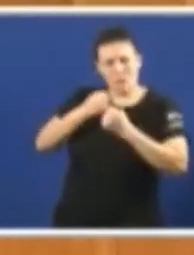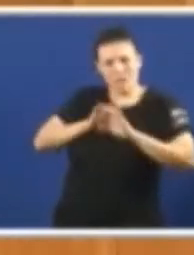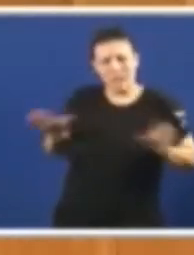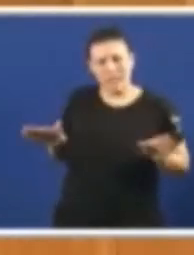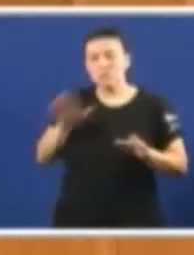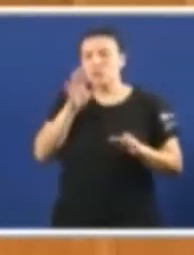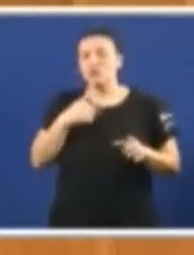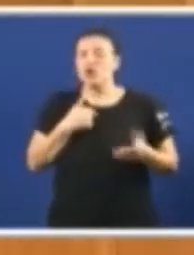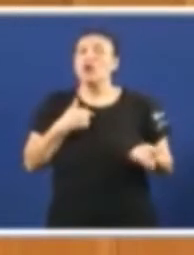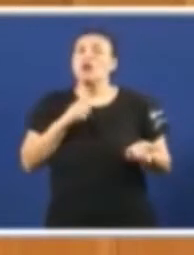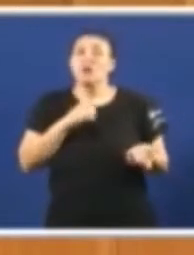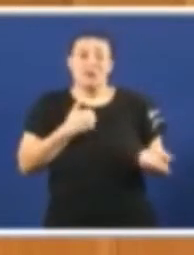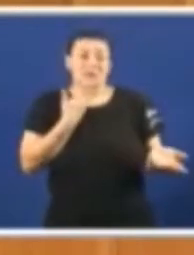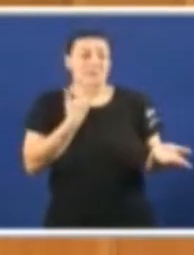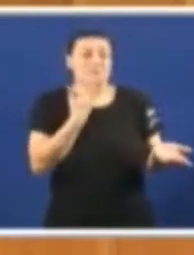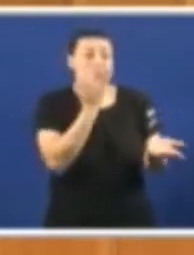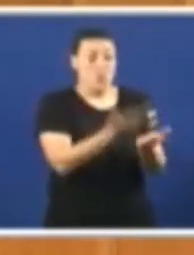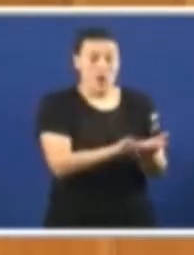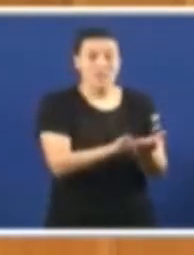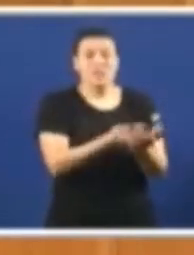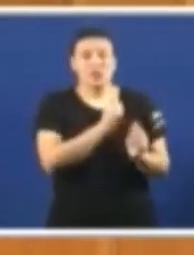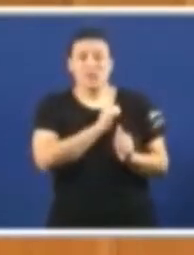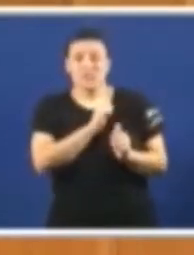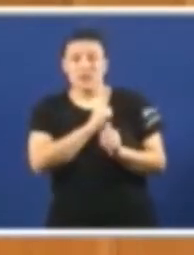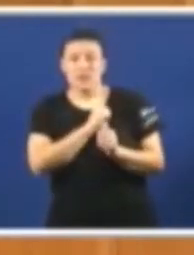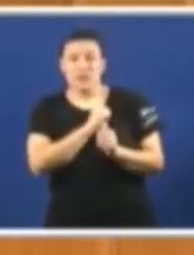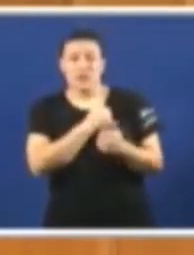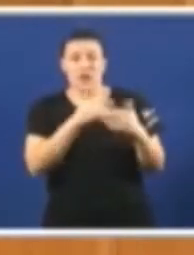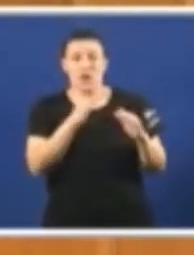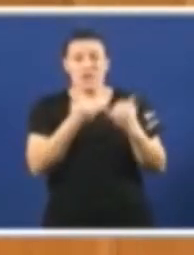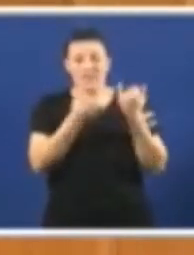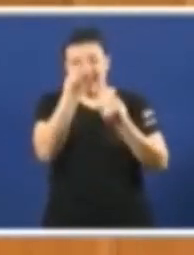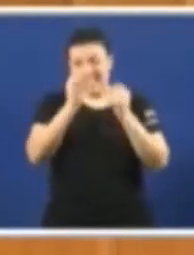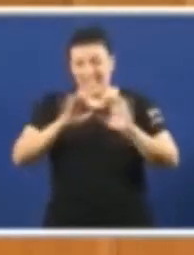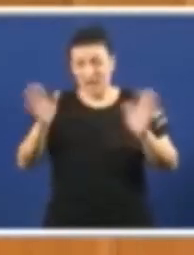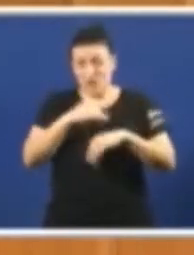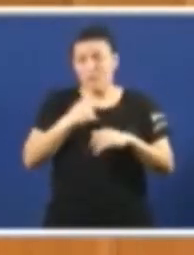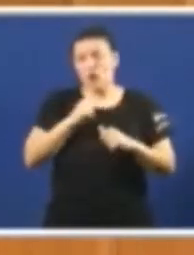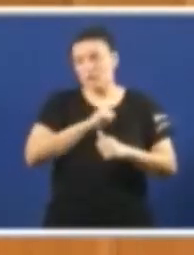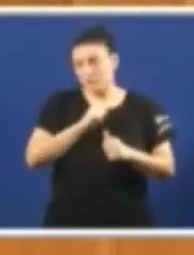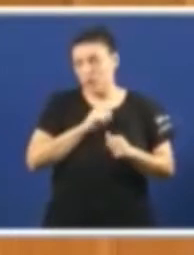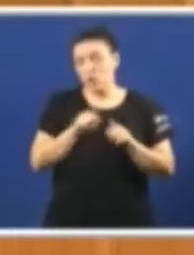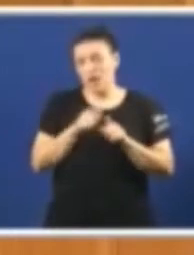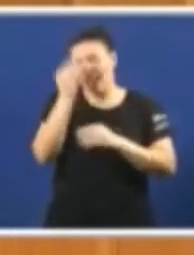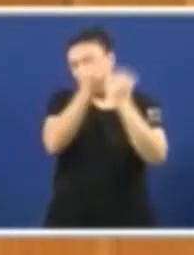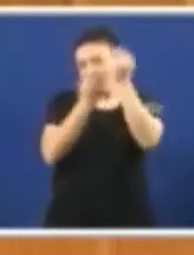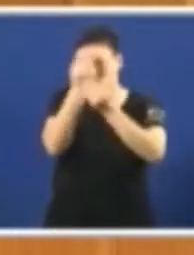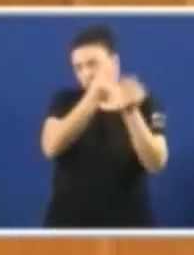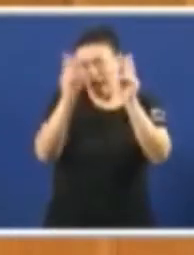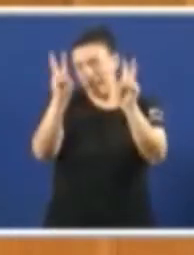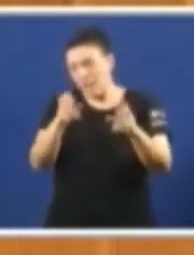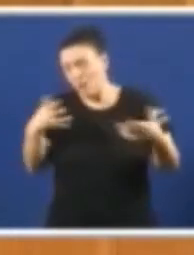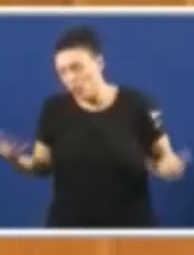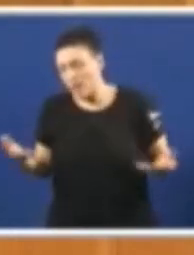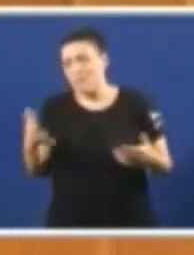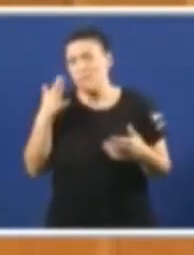iso, agardo que esta iniciativa tamén sirva, ainda que non veña especificado para reflexionar sobre esta cuestión e que o Goberno